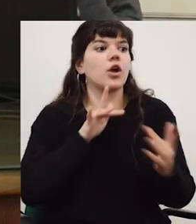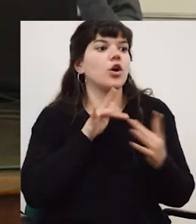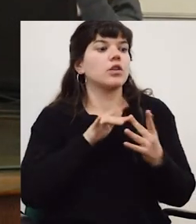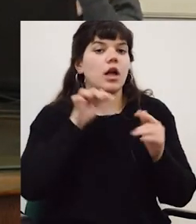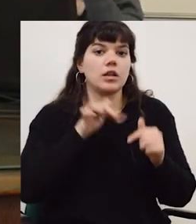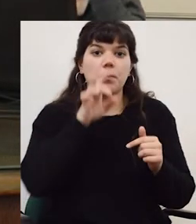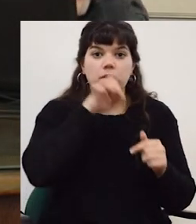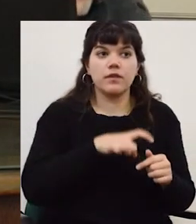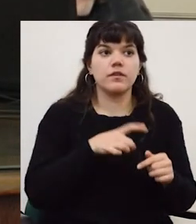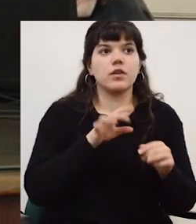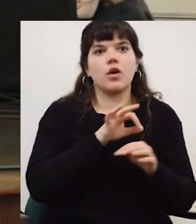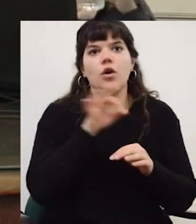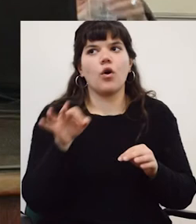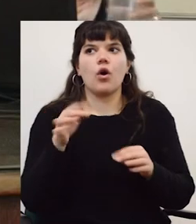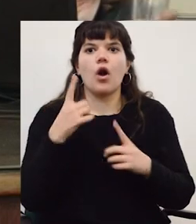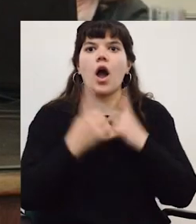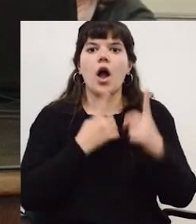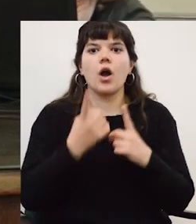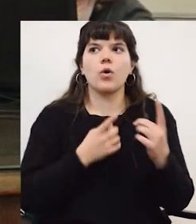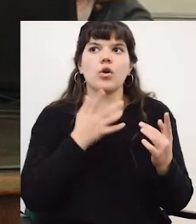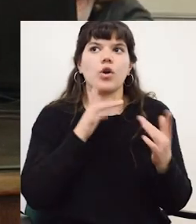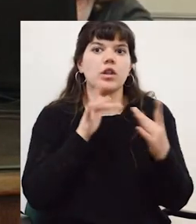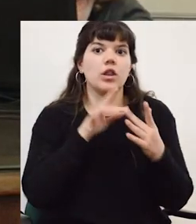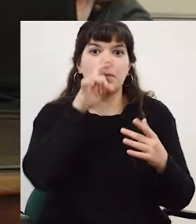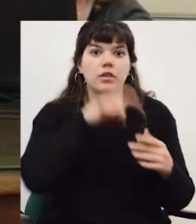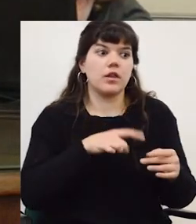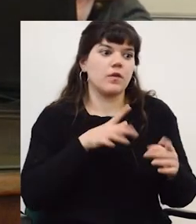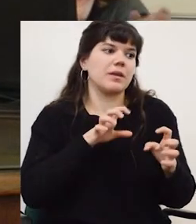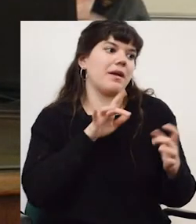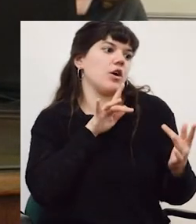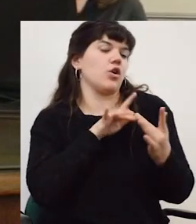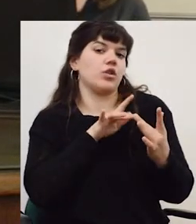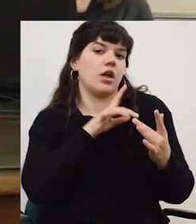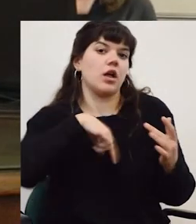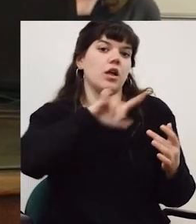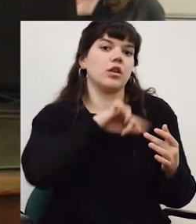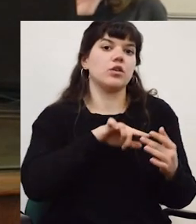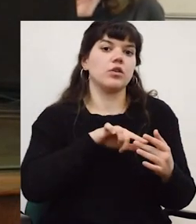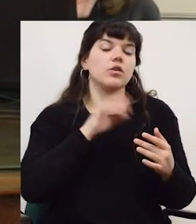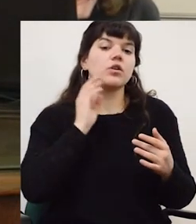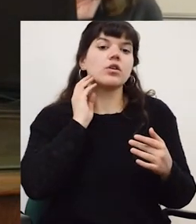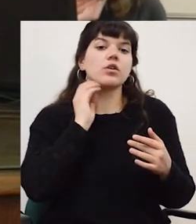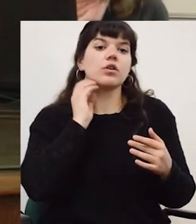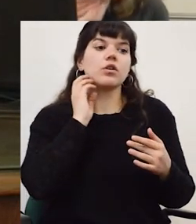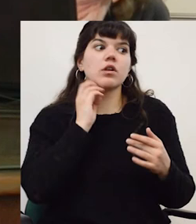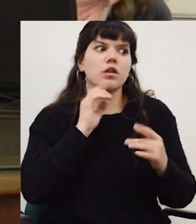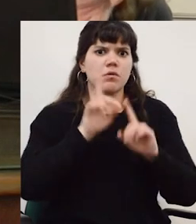del grupo Montevideo y de las redes del grupo Montevideo o tomando el grupo Montevideo como una red